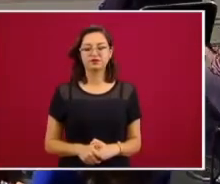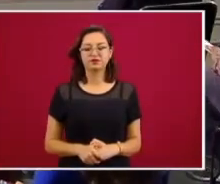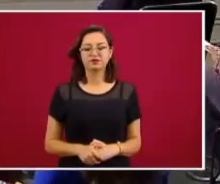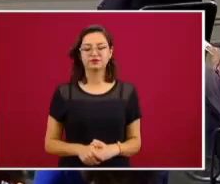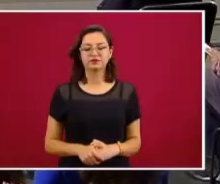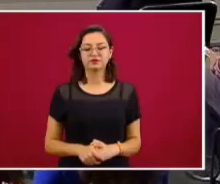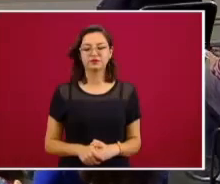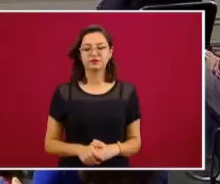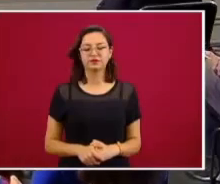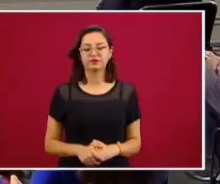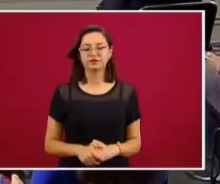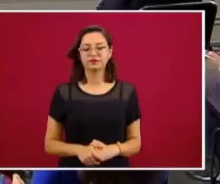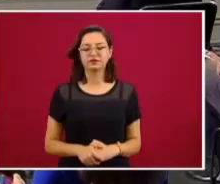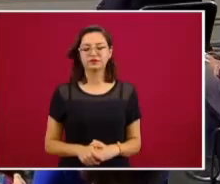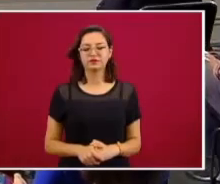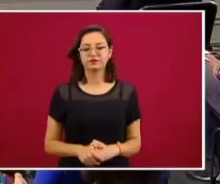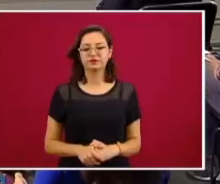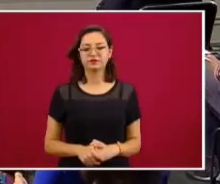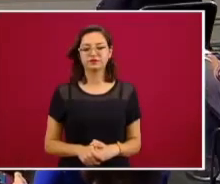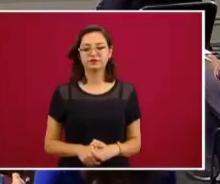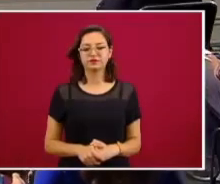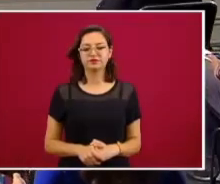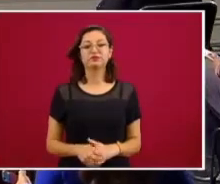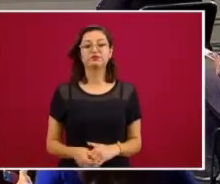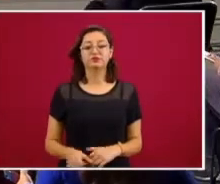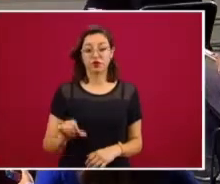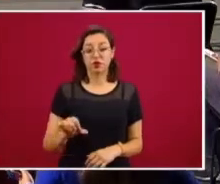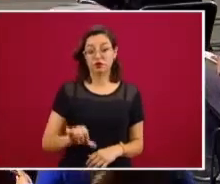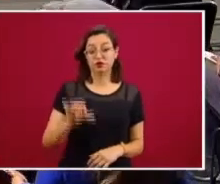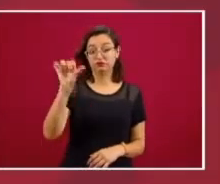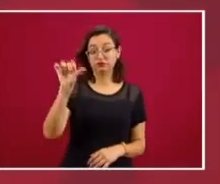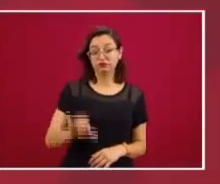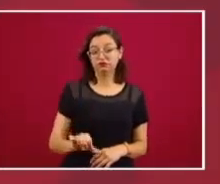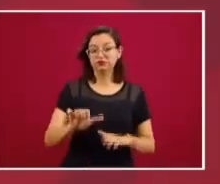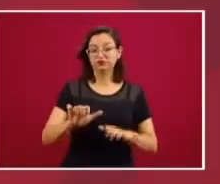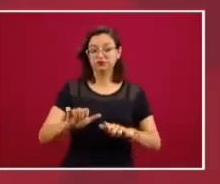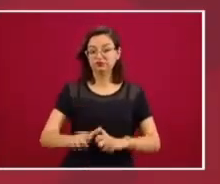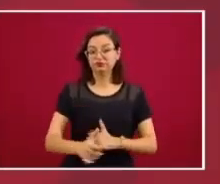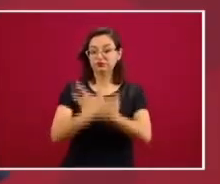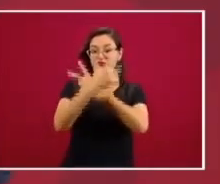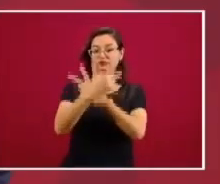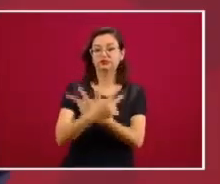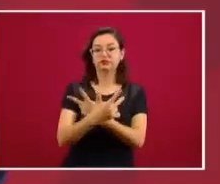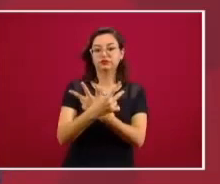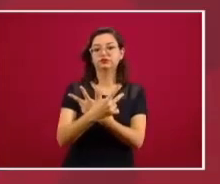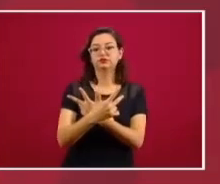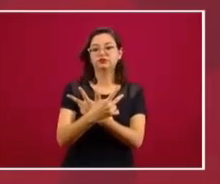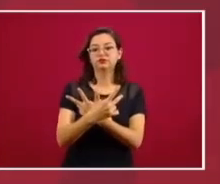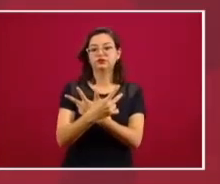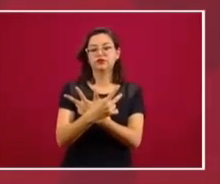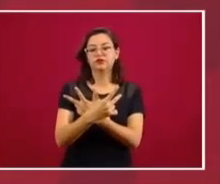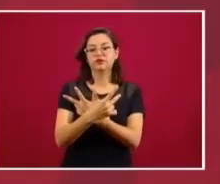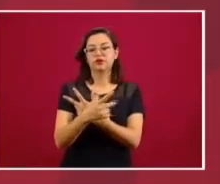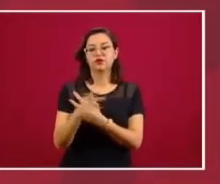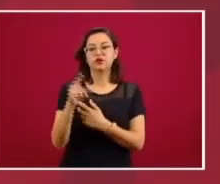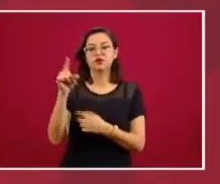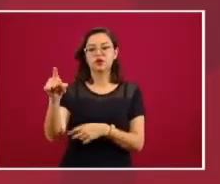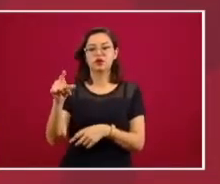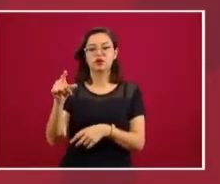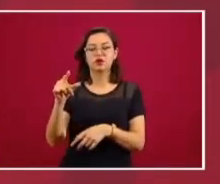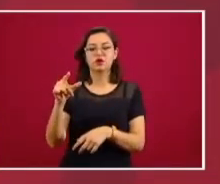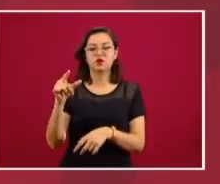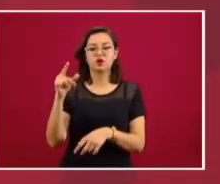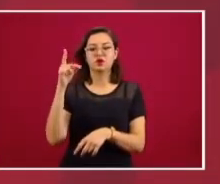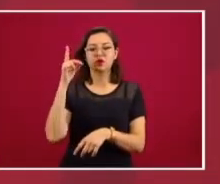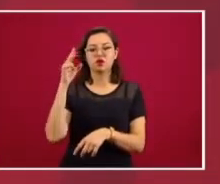teleconferencia con el doctor Juan Ramón de la